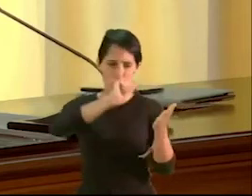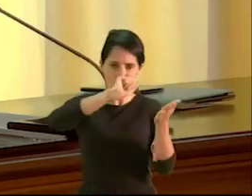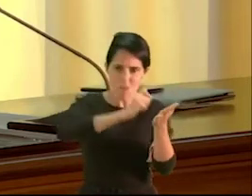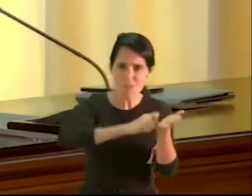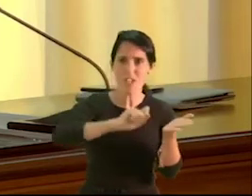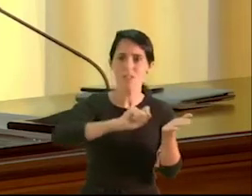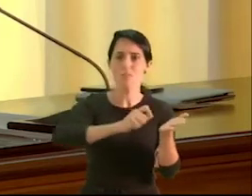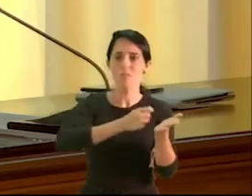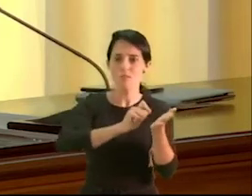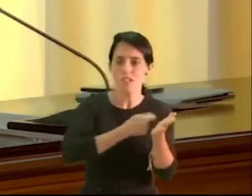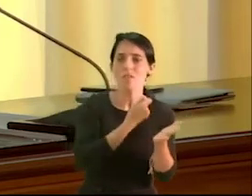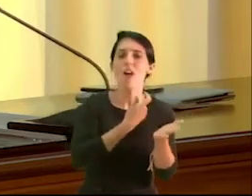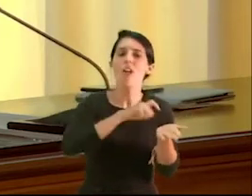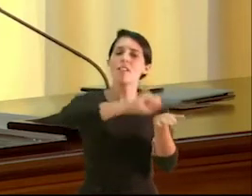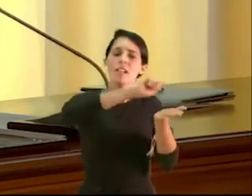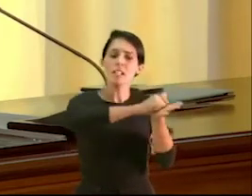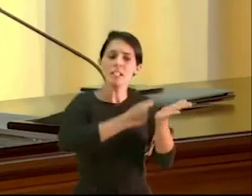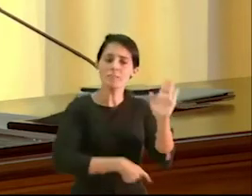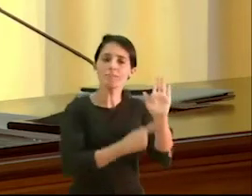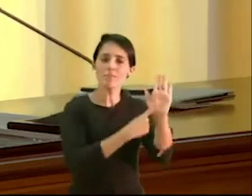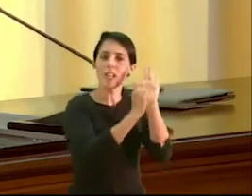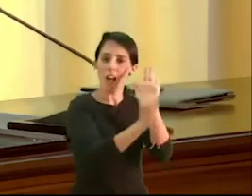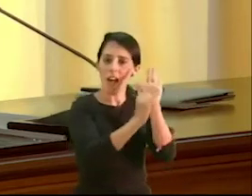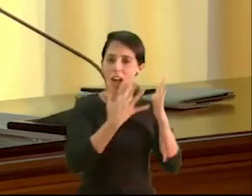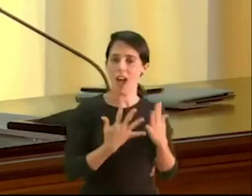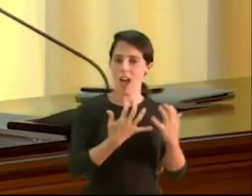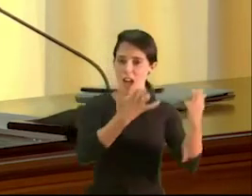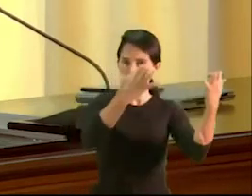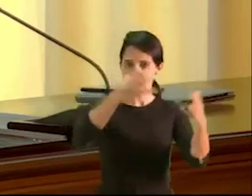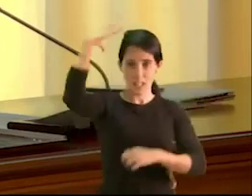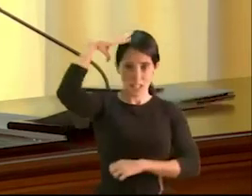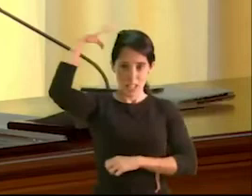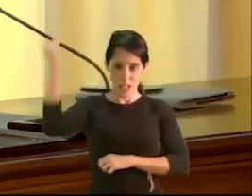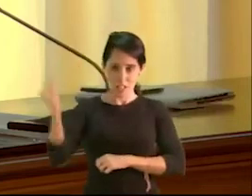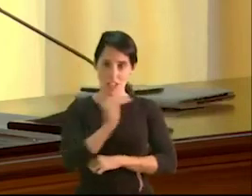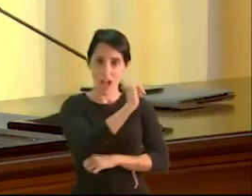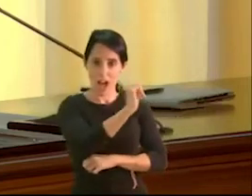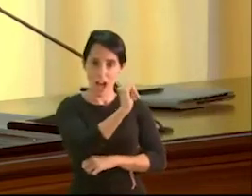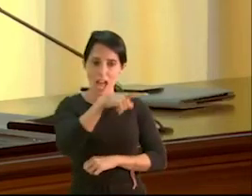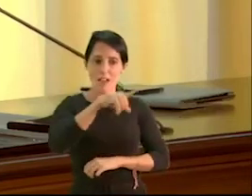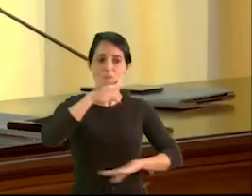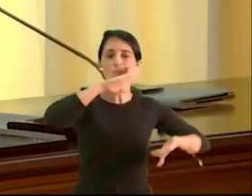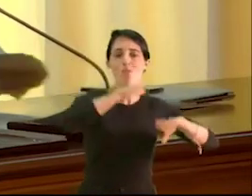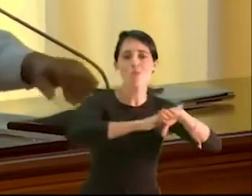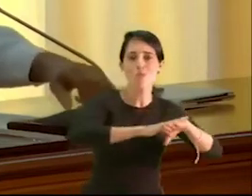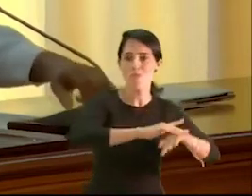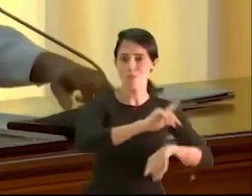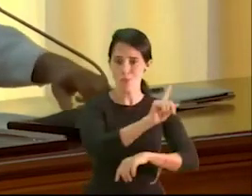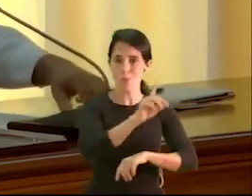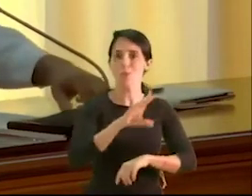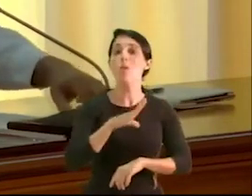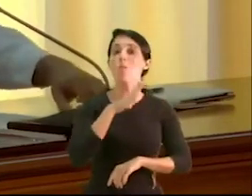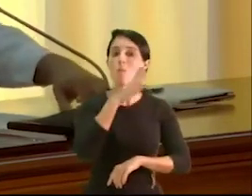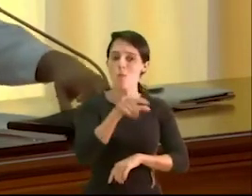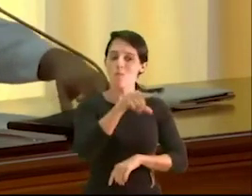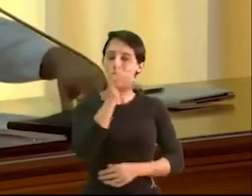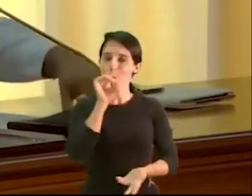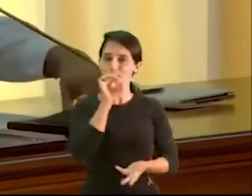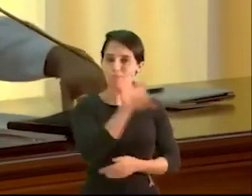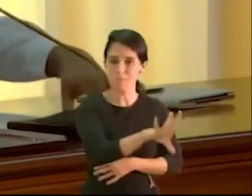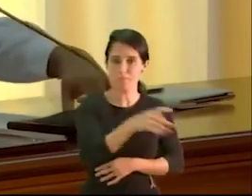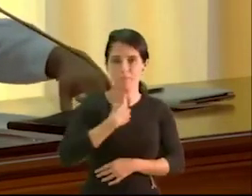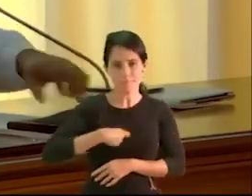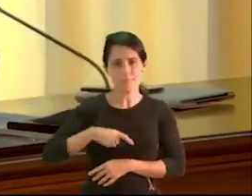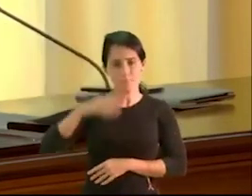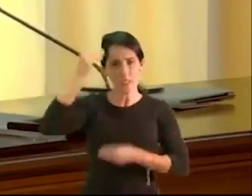en secretaría de este cabildo insular de Lanzarote, que él ha incumplido y por eso lo hemos expulsado. Seguimos creyendo